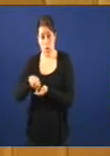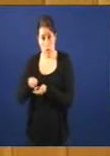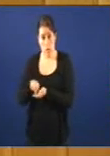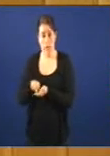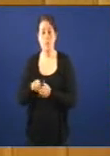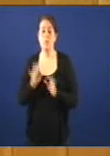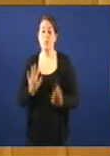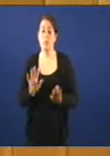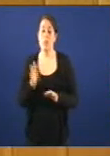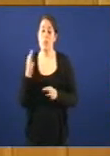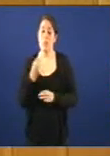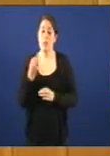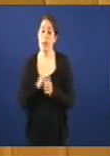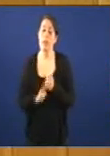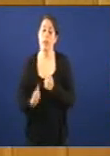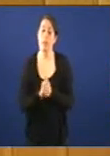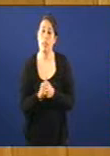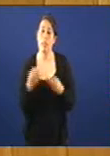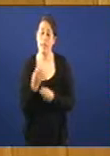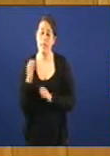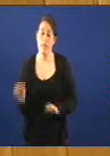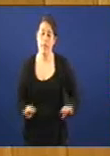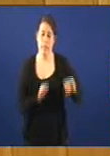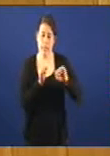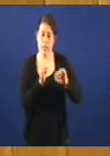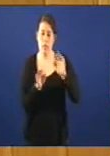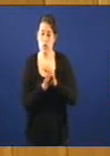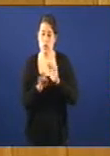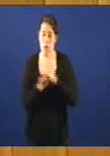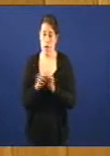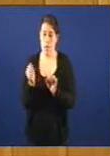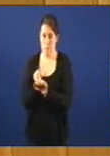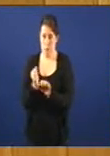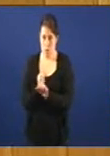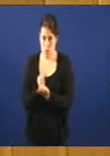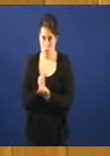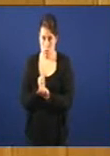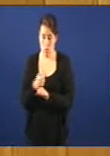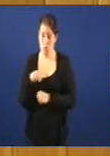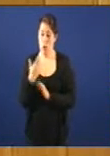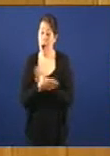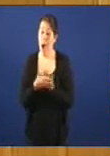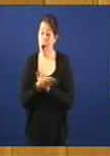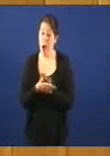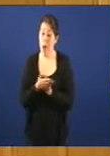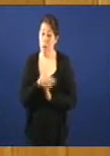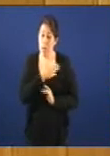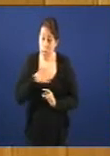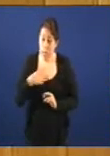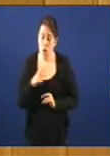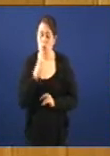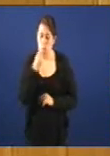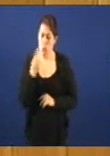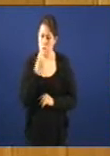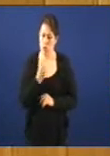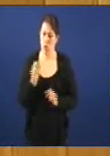unha premisa fundamental a defensa e a continuidade do emprego. Non lle falo de intencións senón dun compromiso